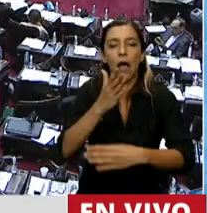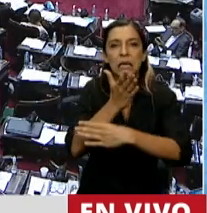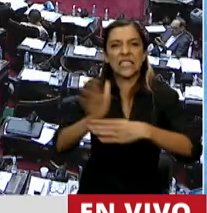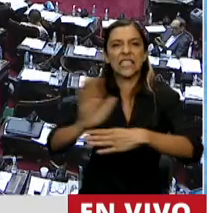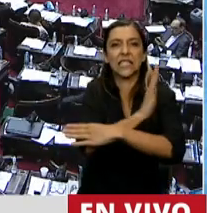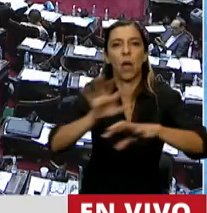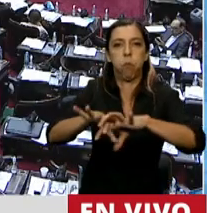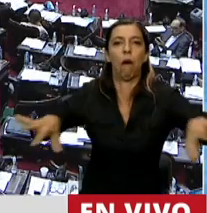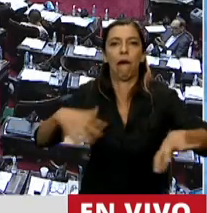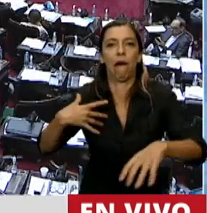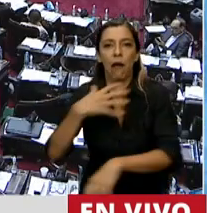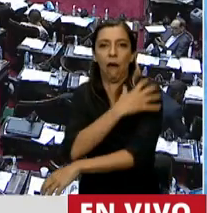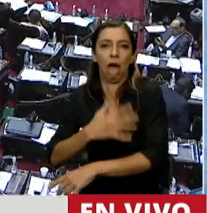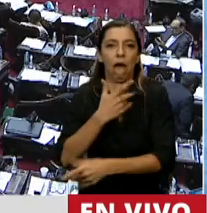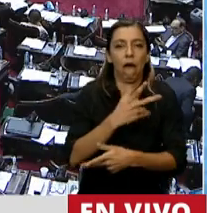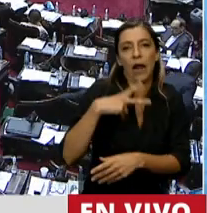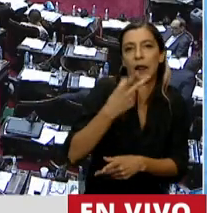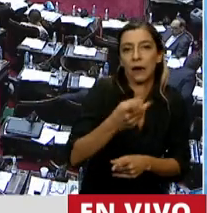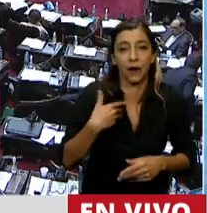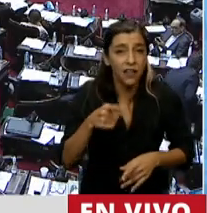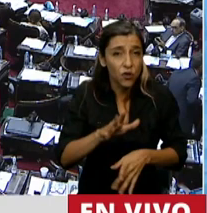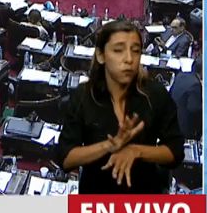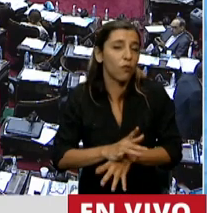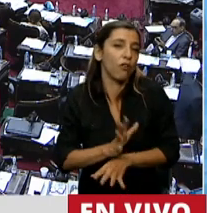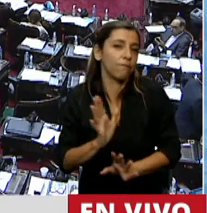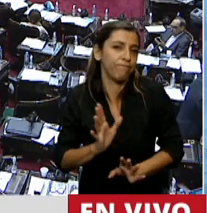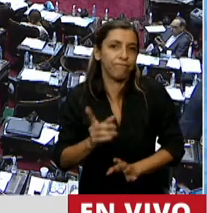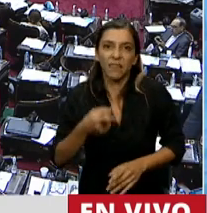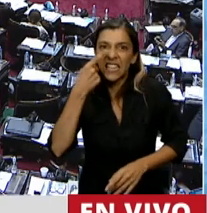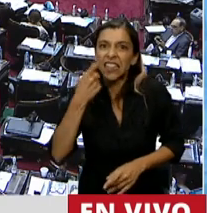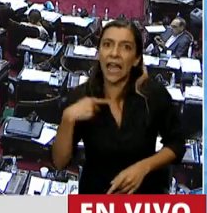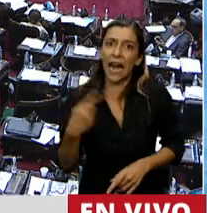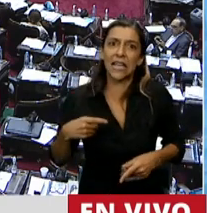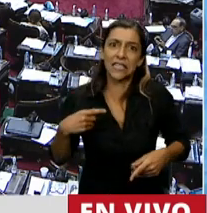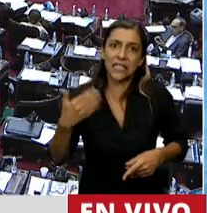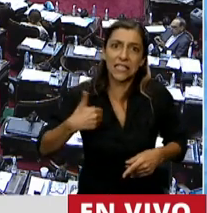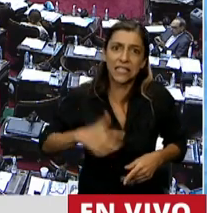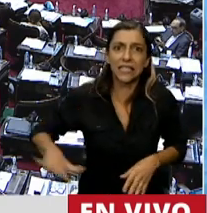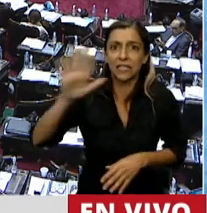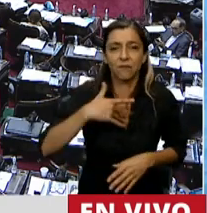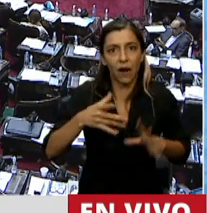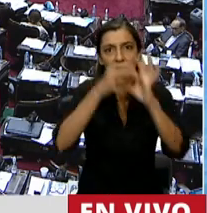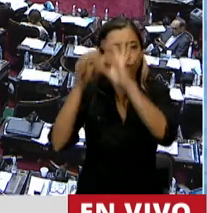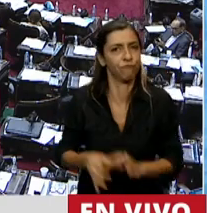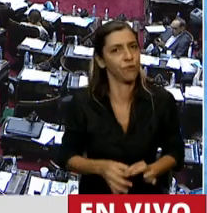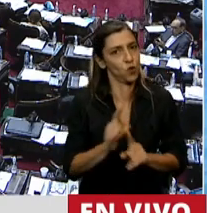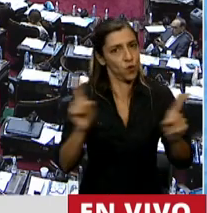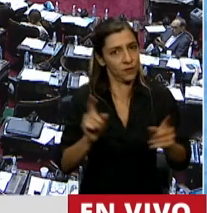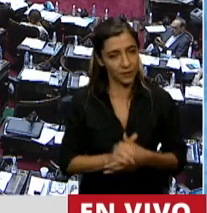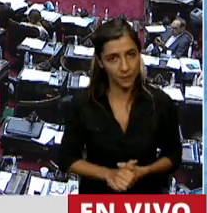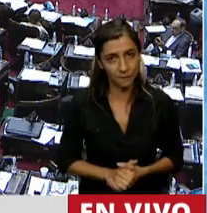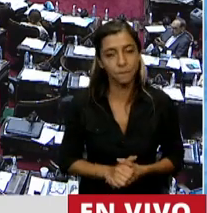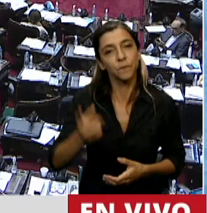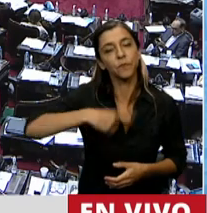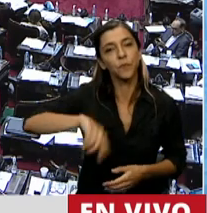contrario a los intereses nacionales, uno de los cuales es la integración de nuestra sociedad. Está probado